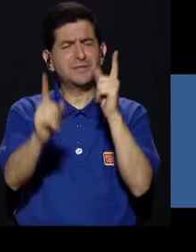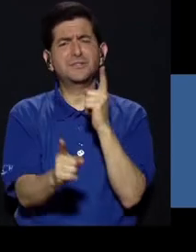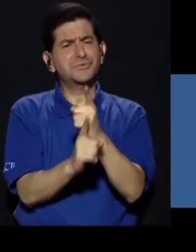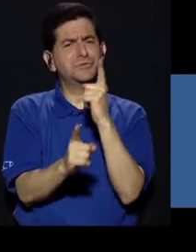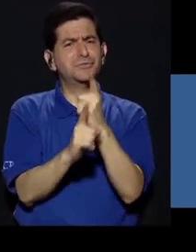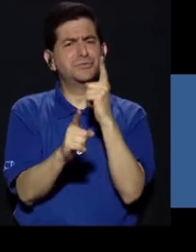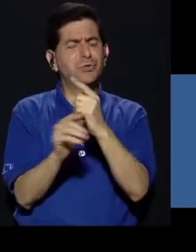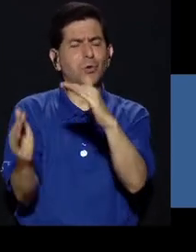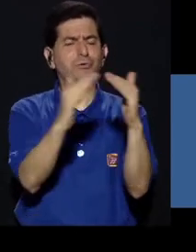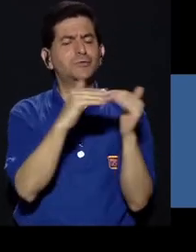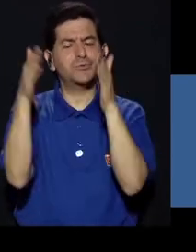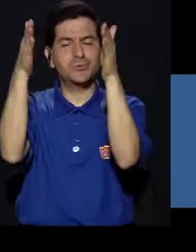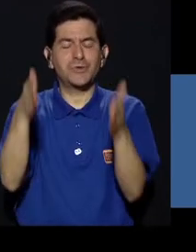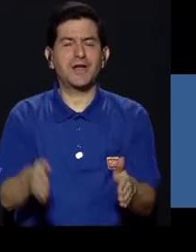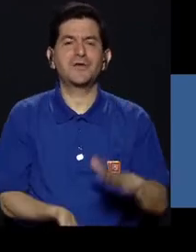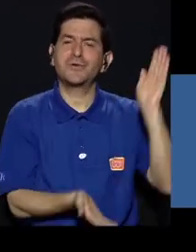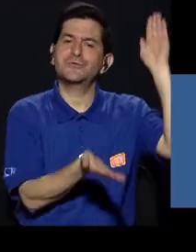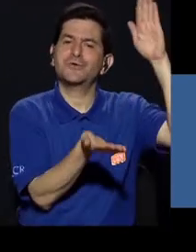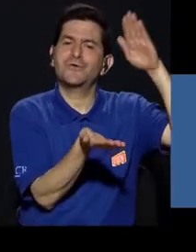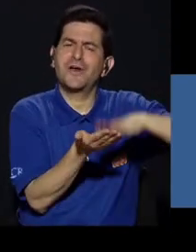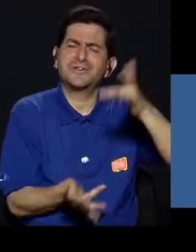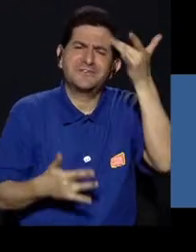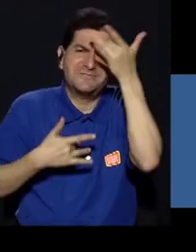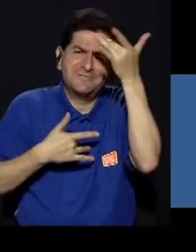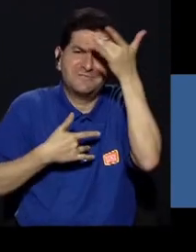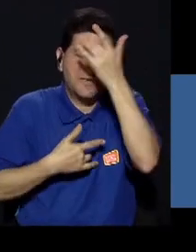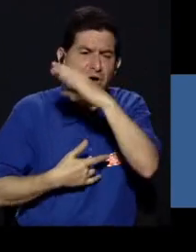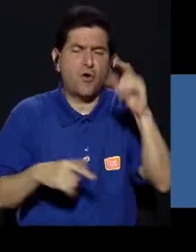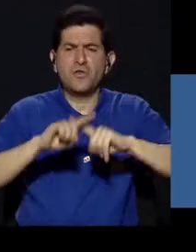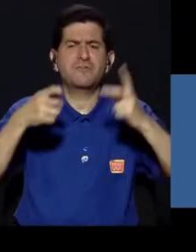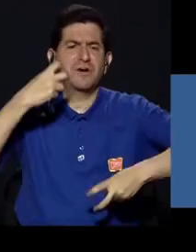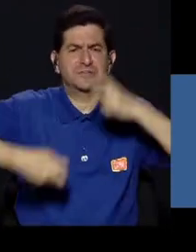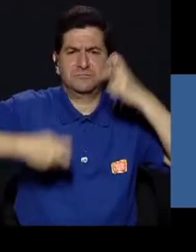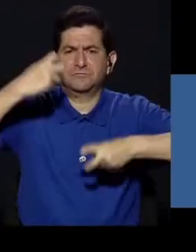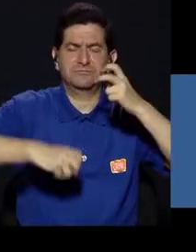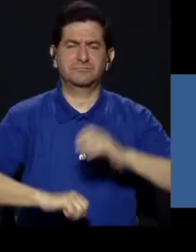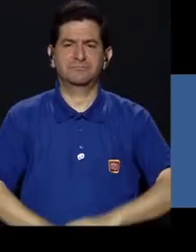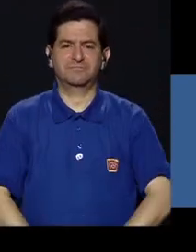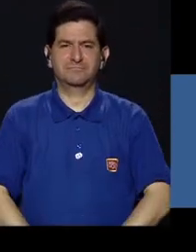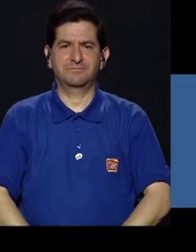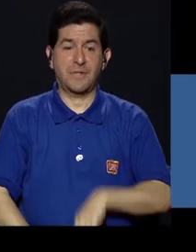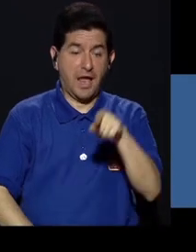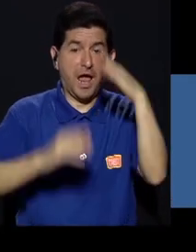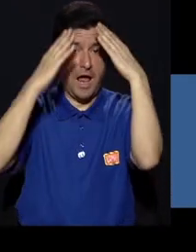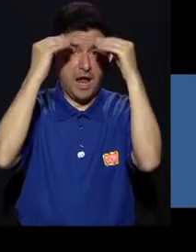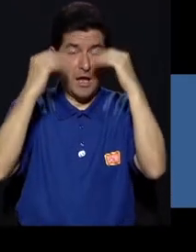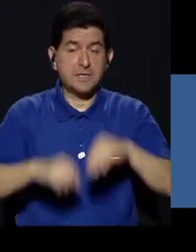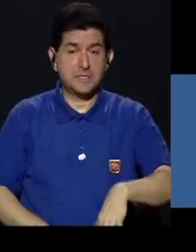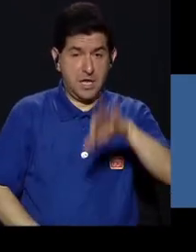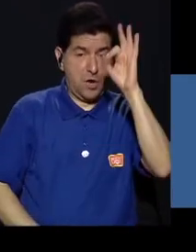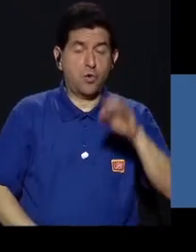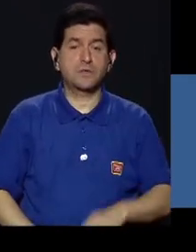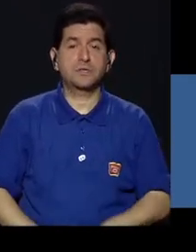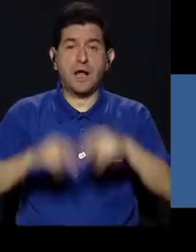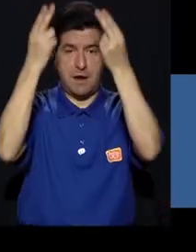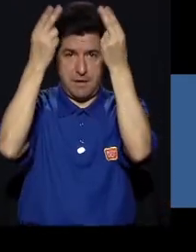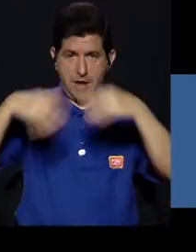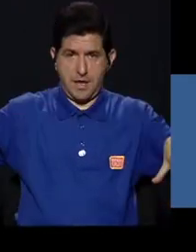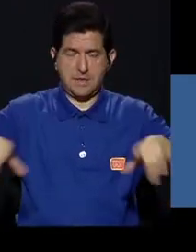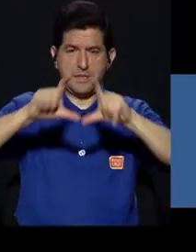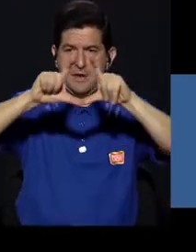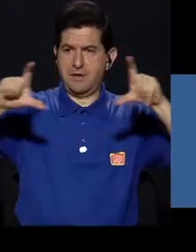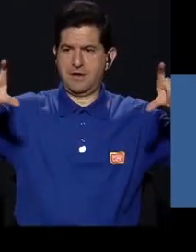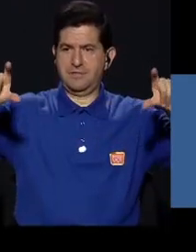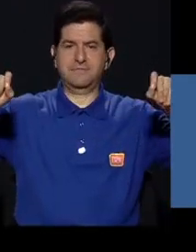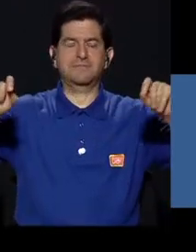adecuada de la ciudadanía y la reducción de enfermedades y padecimientos. Esta información fue tomada de